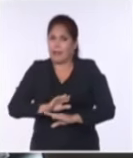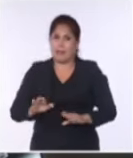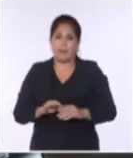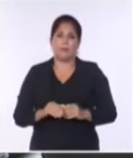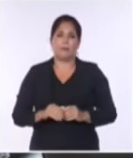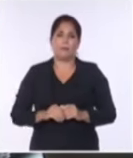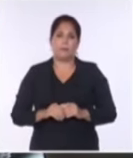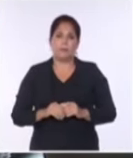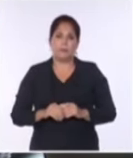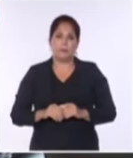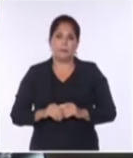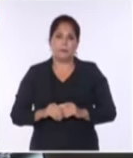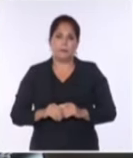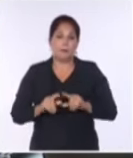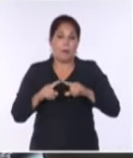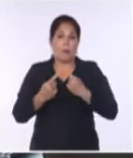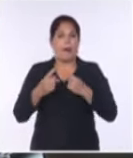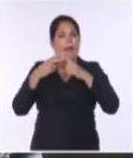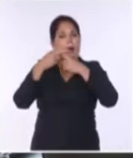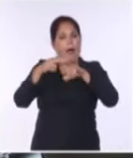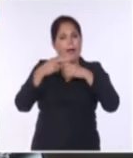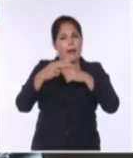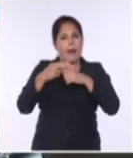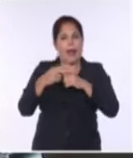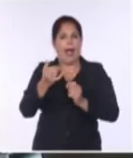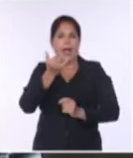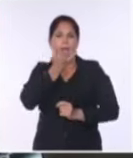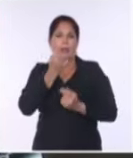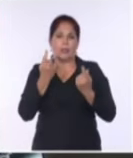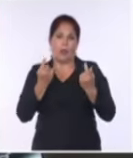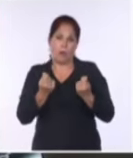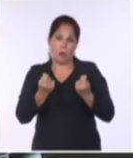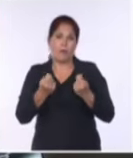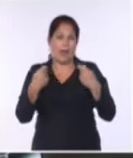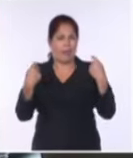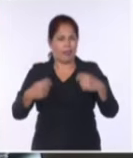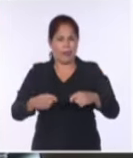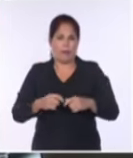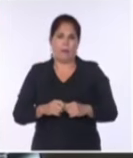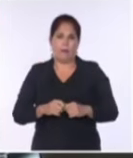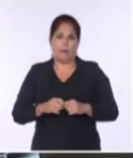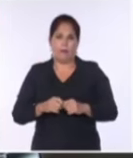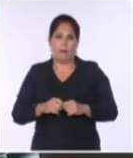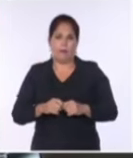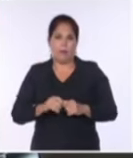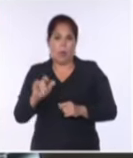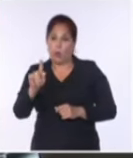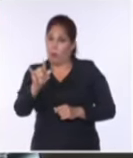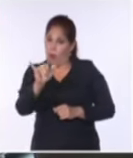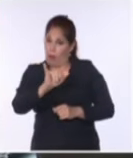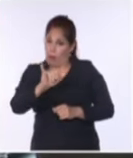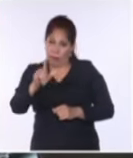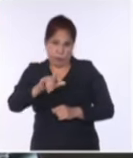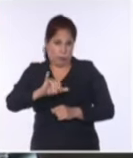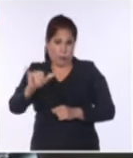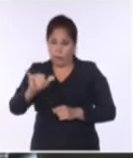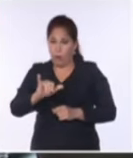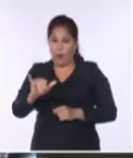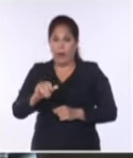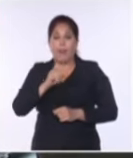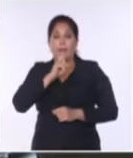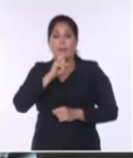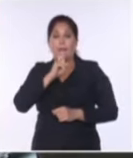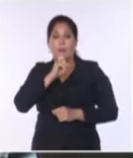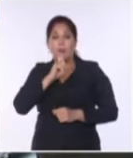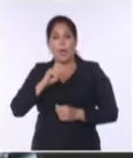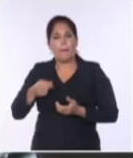llevando adelante el país para corregir las distorsiones que hay en la economía. Es decir, no es lo mismo reducir un déficit fiscal,